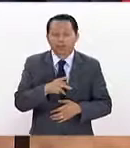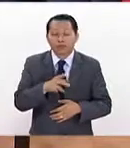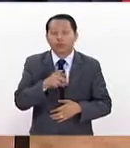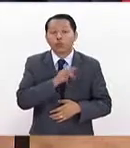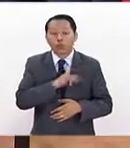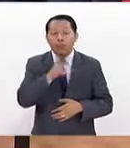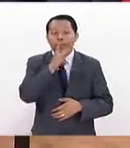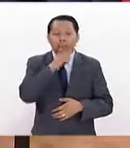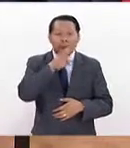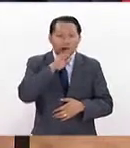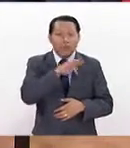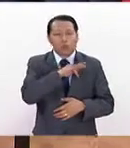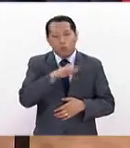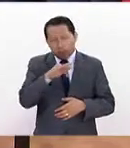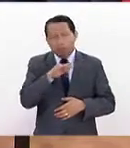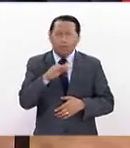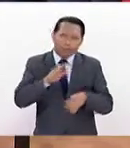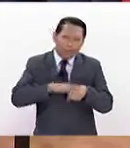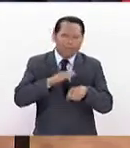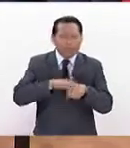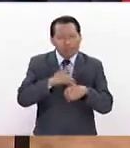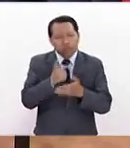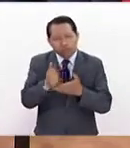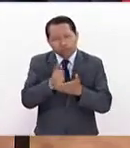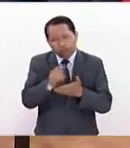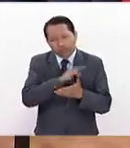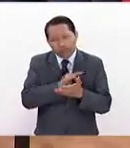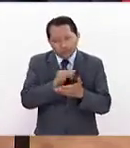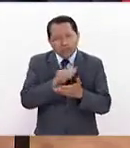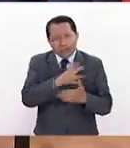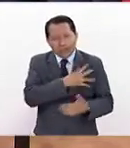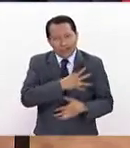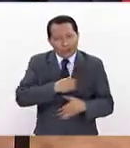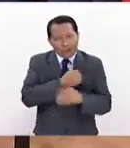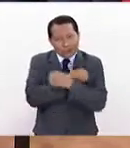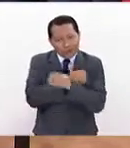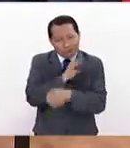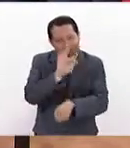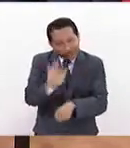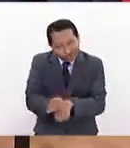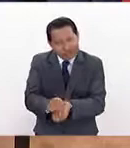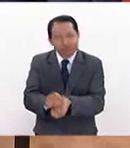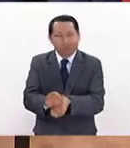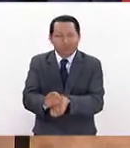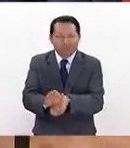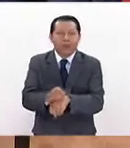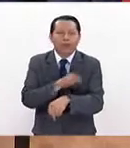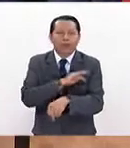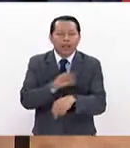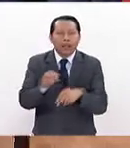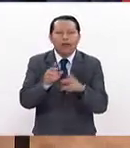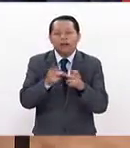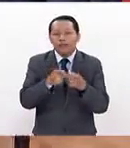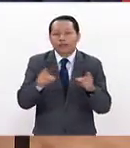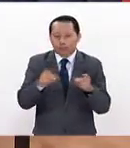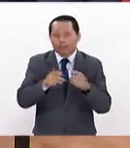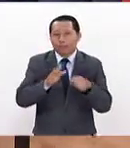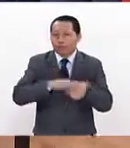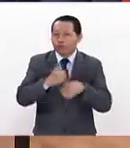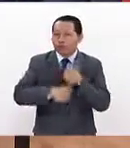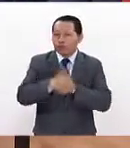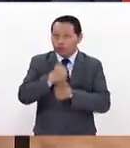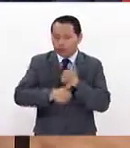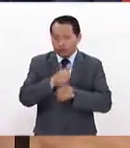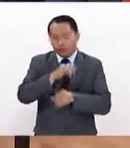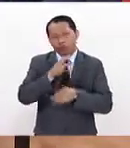esfuerzo para invertir en la educación, pero con la posibilidad de que los hijos tengan un desarrollo competitivo a